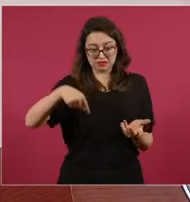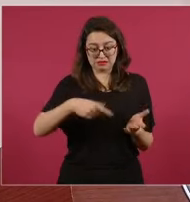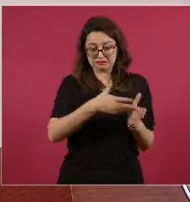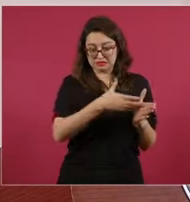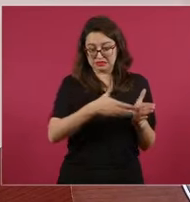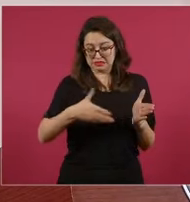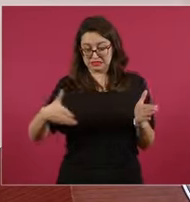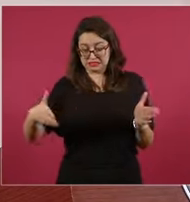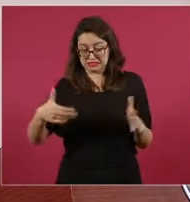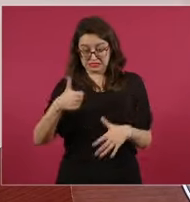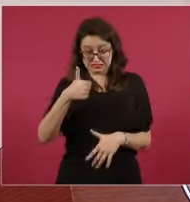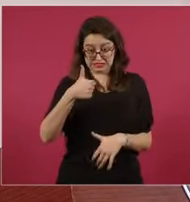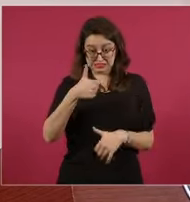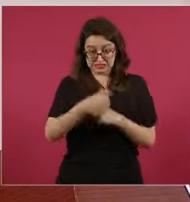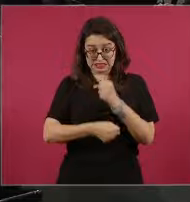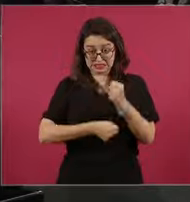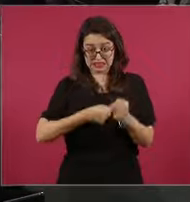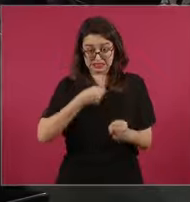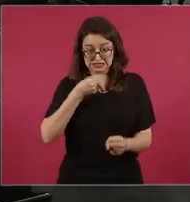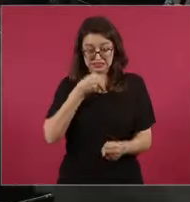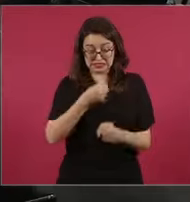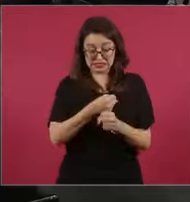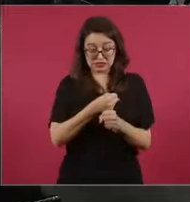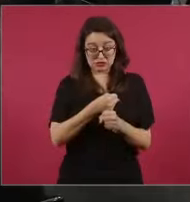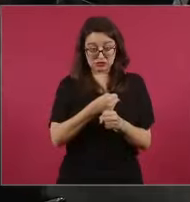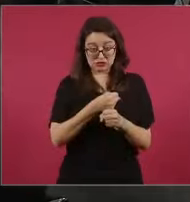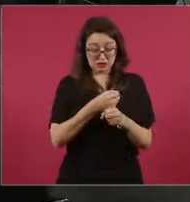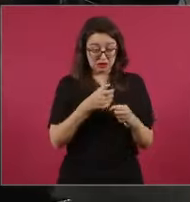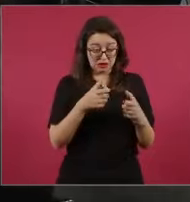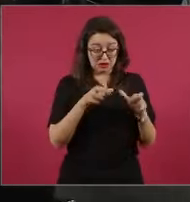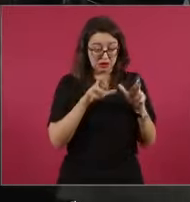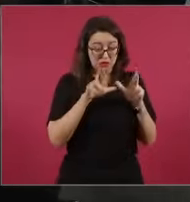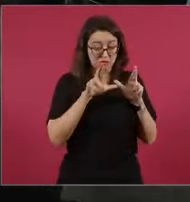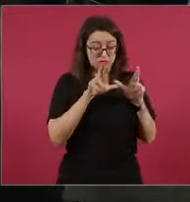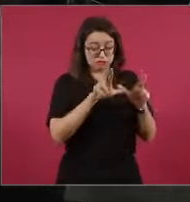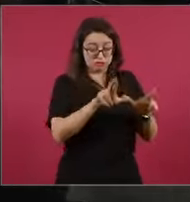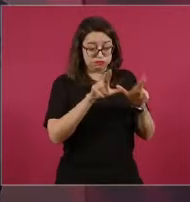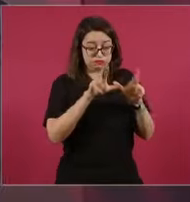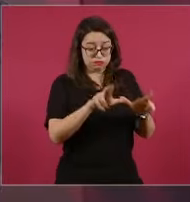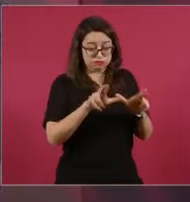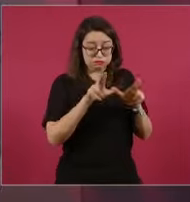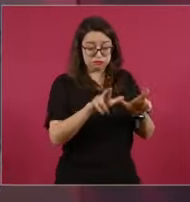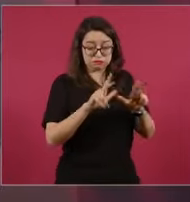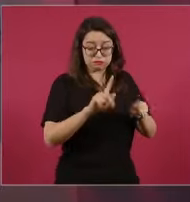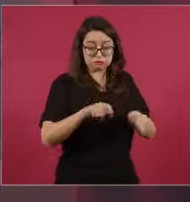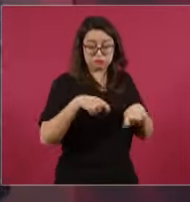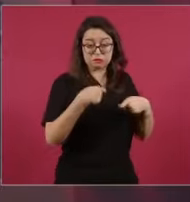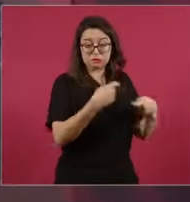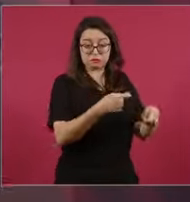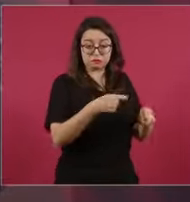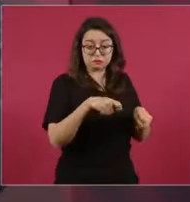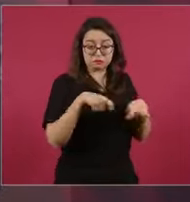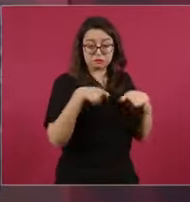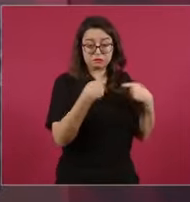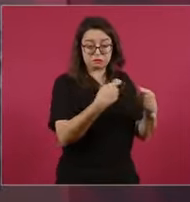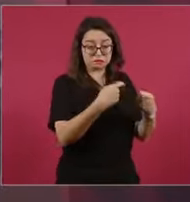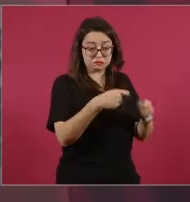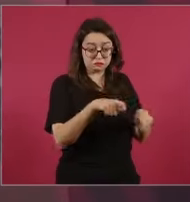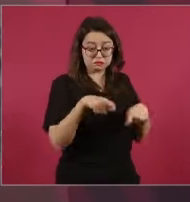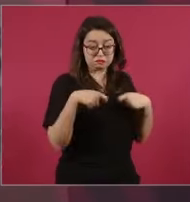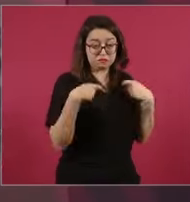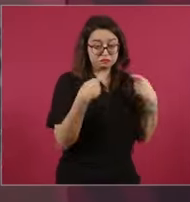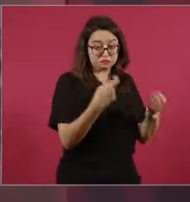por esta transferencia de bienes públicos a particulares el cuarto lugar